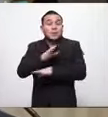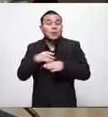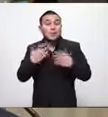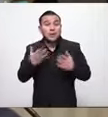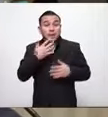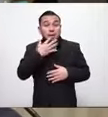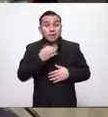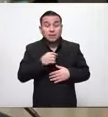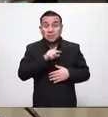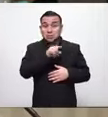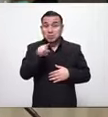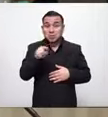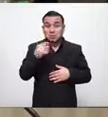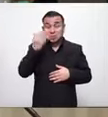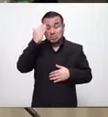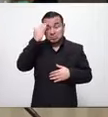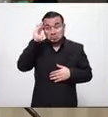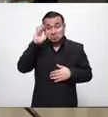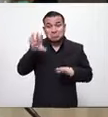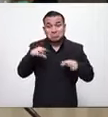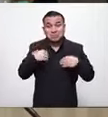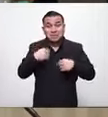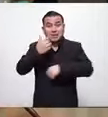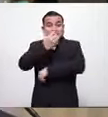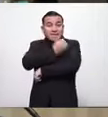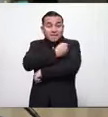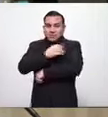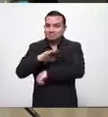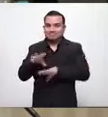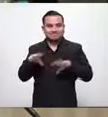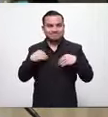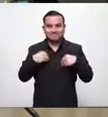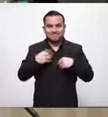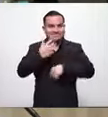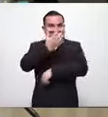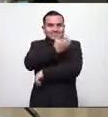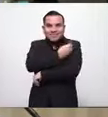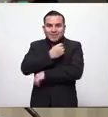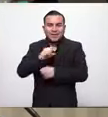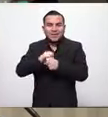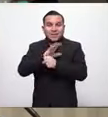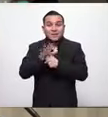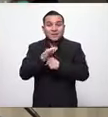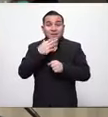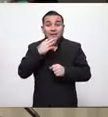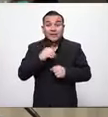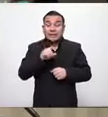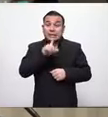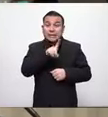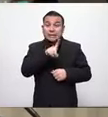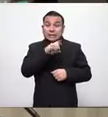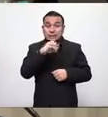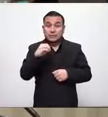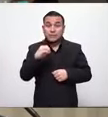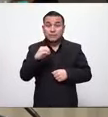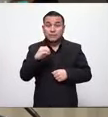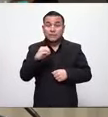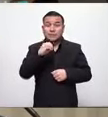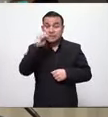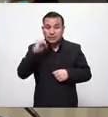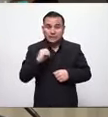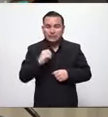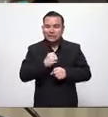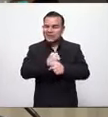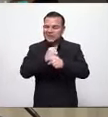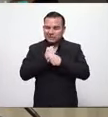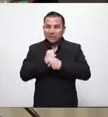Y yo no sé si alguno de ustedes se la pusiera, pero yo no me la pongo. Mientras no esté 100% seguro que realmente va a dar